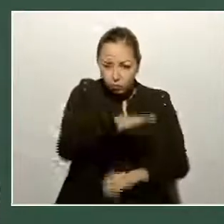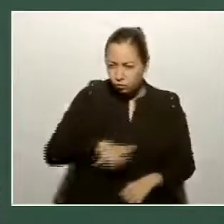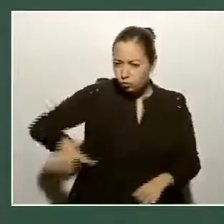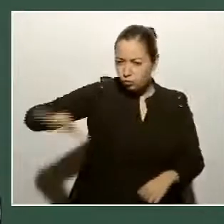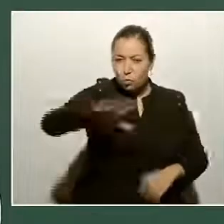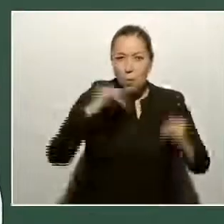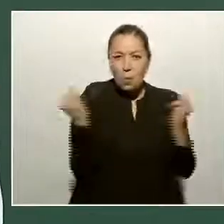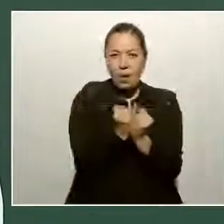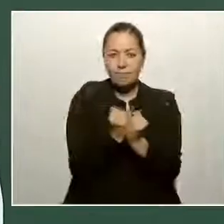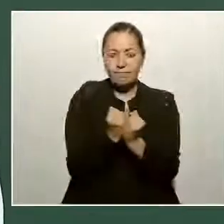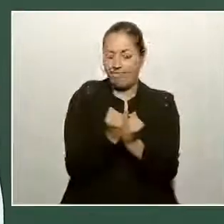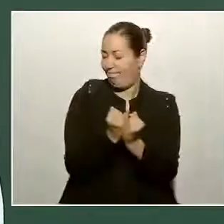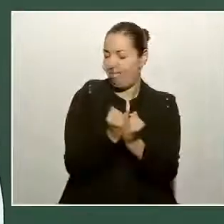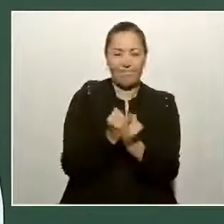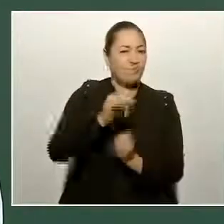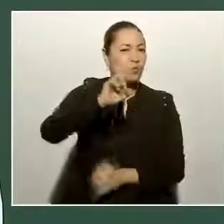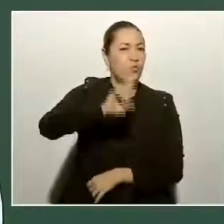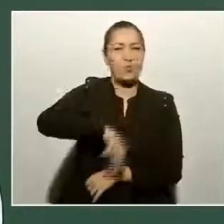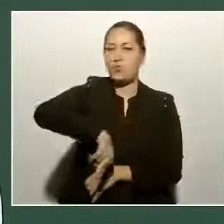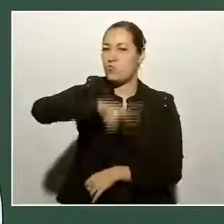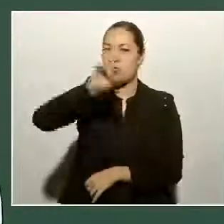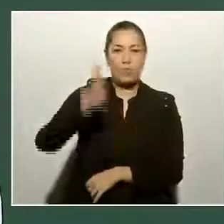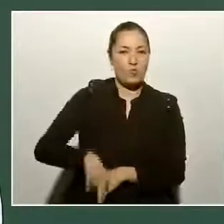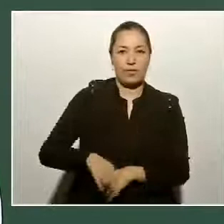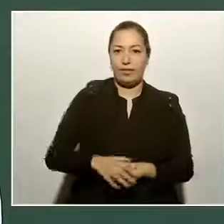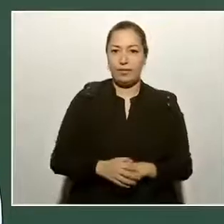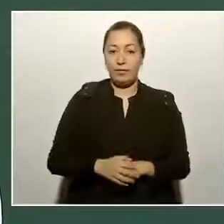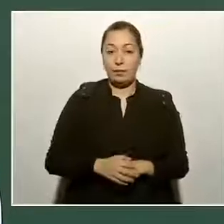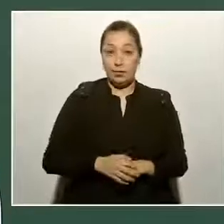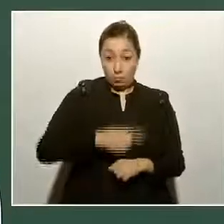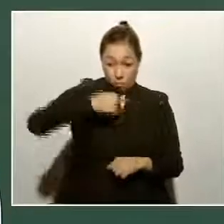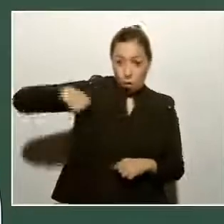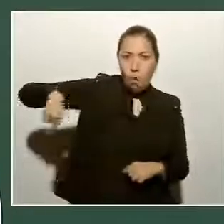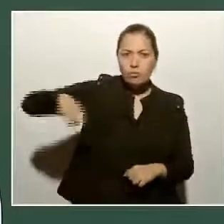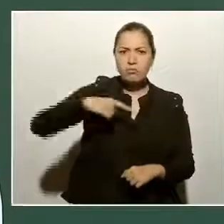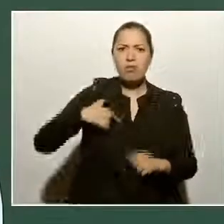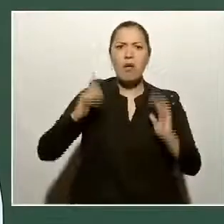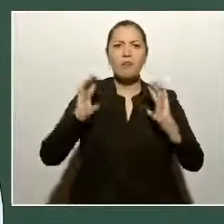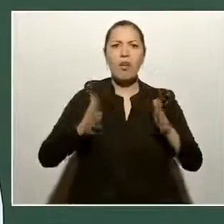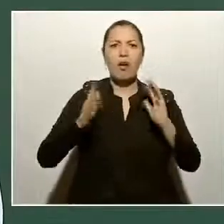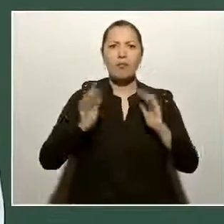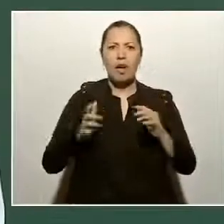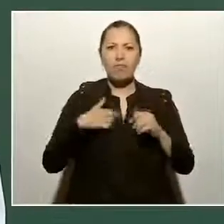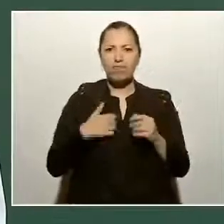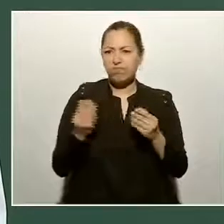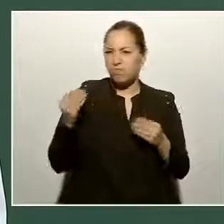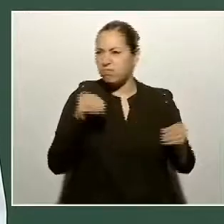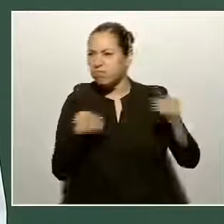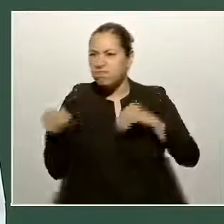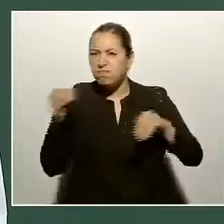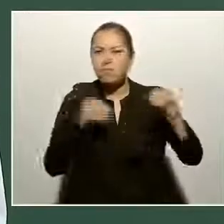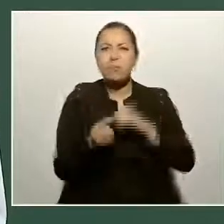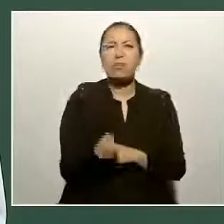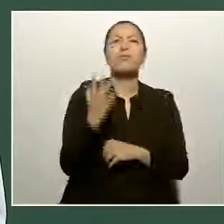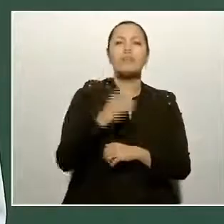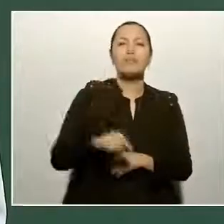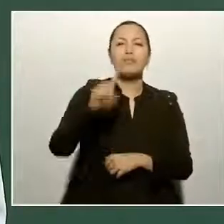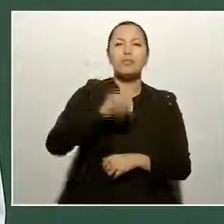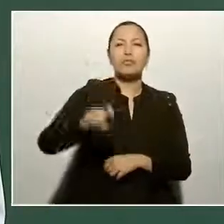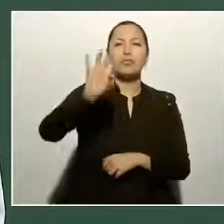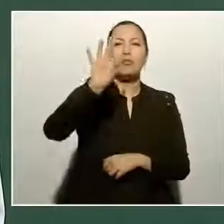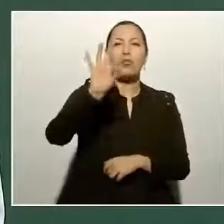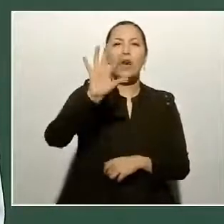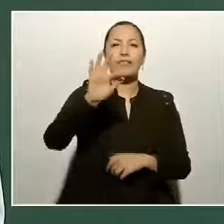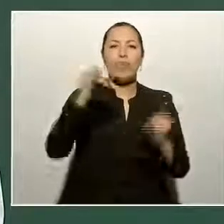Nosotros ya llevamos a la fecha alrededor de 140 cuarteles como